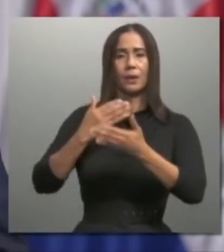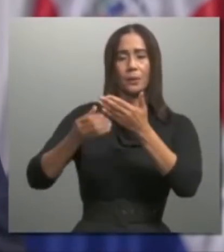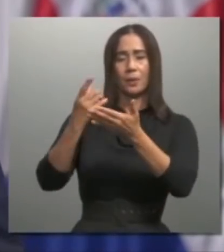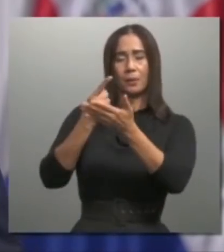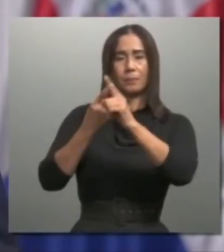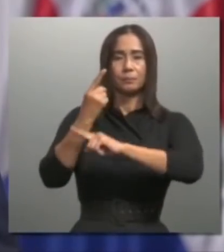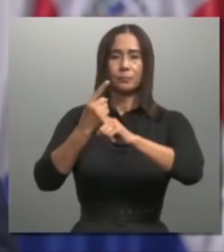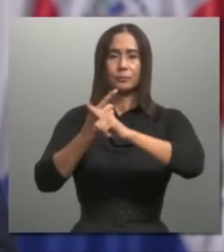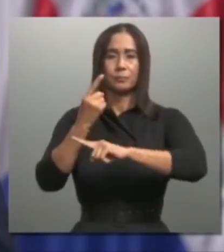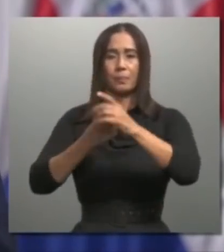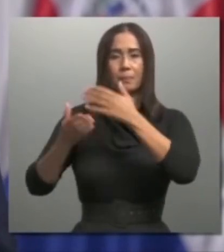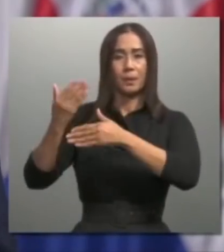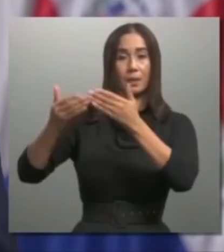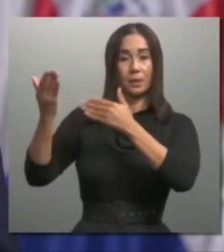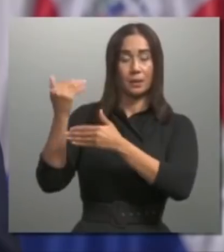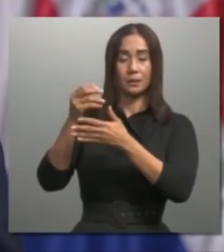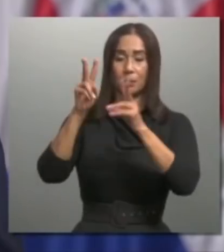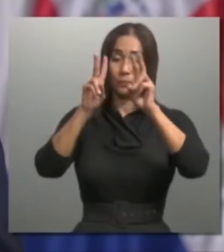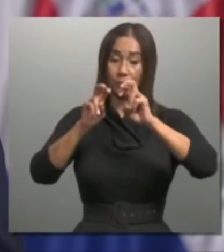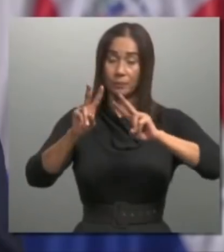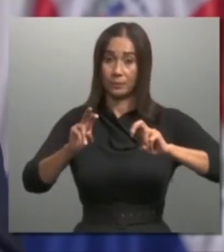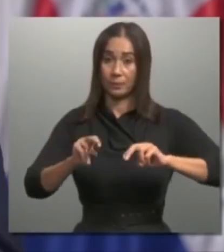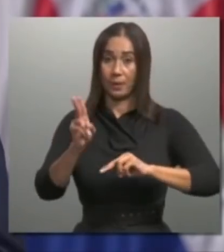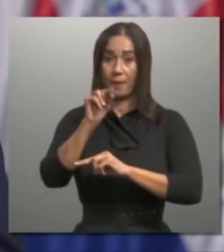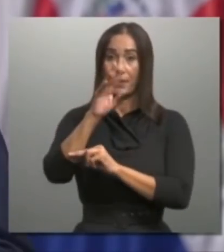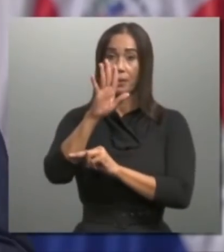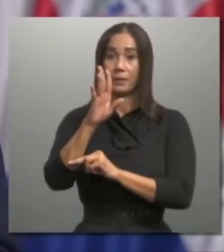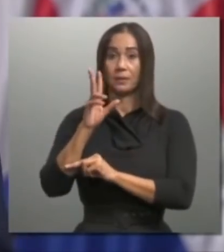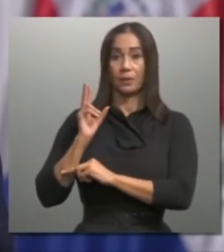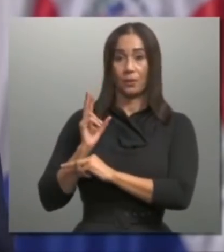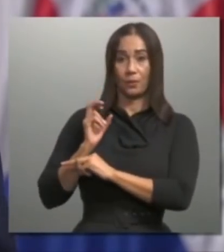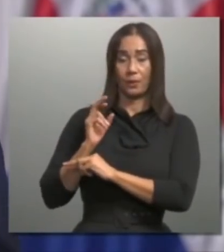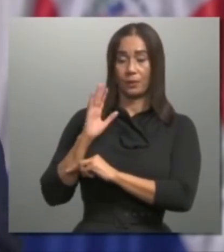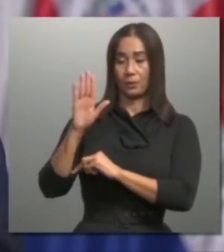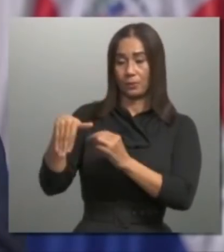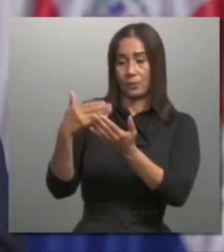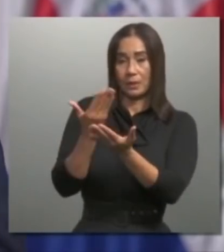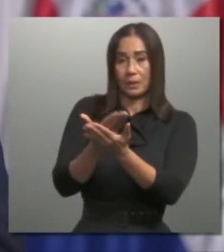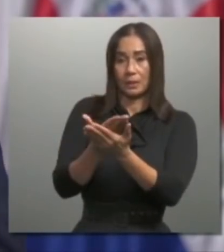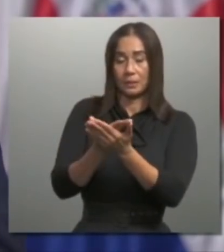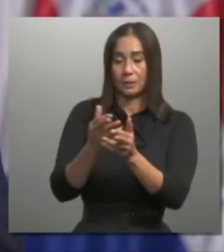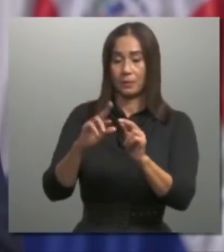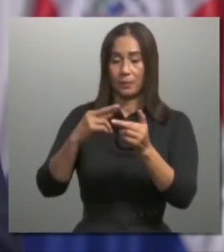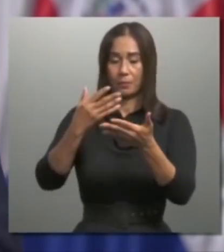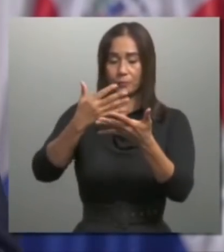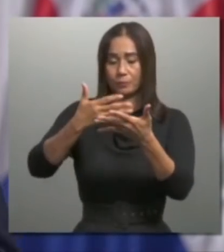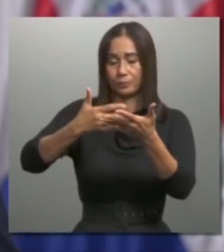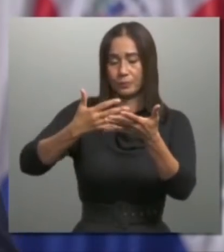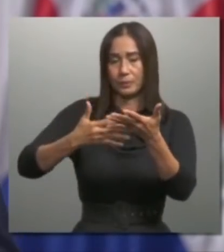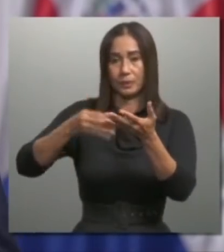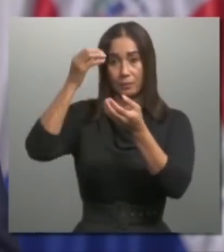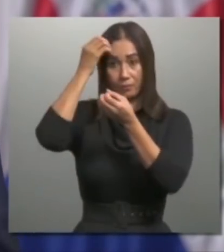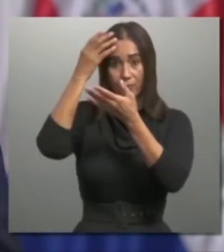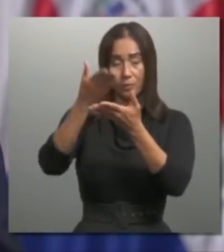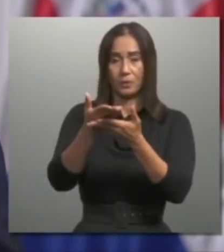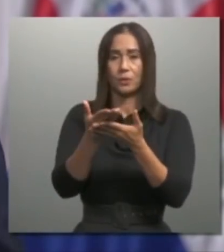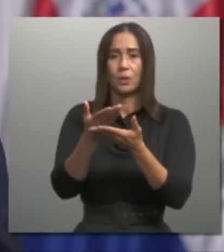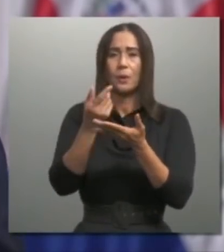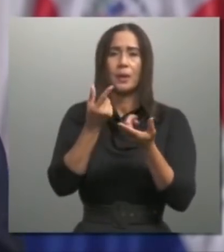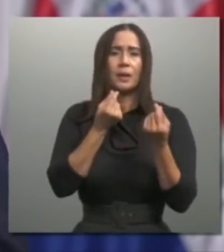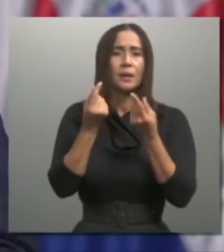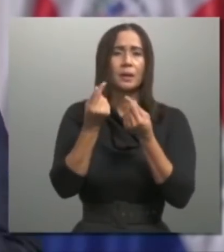martes 25 de enero, recibimos la Auditoría Técnica Preliminar sobre el Estado de las Plantas de Punta Catalina.